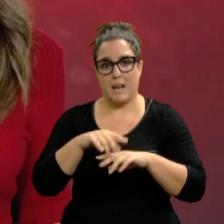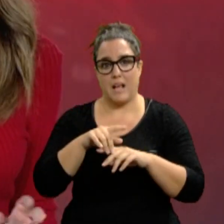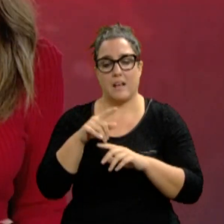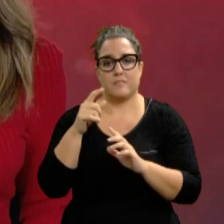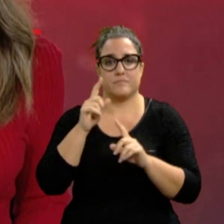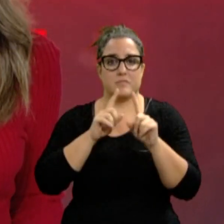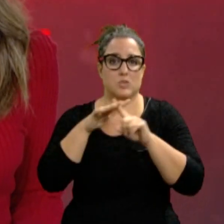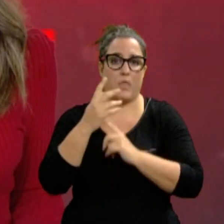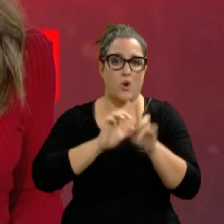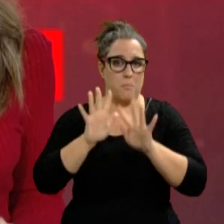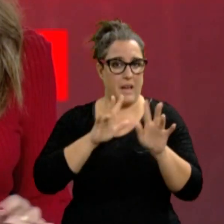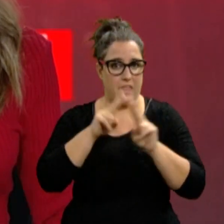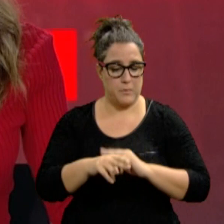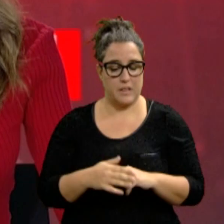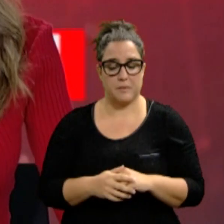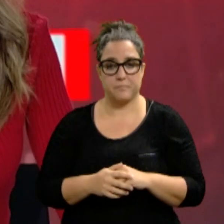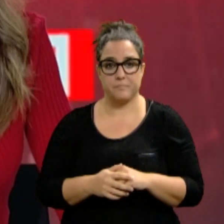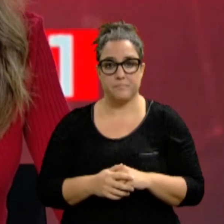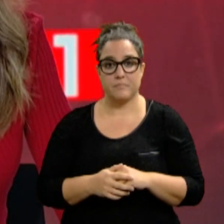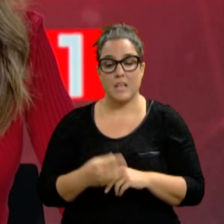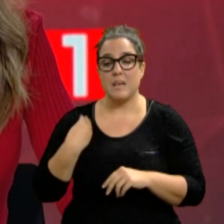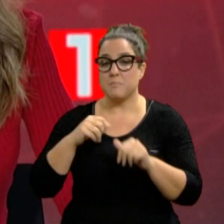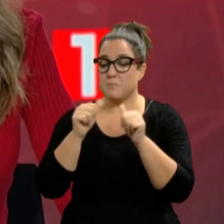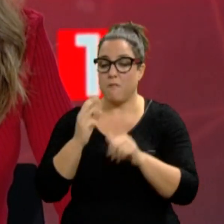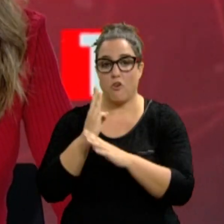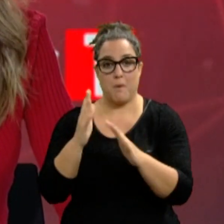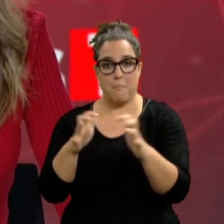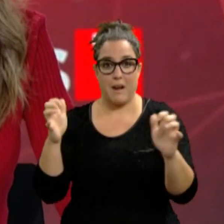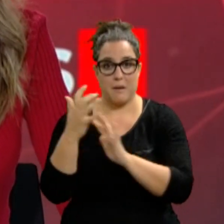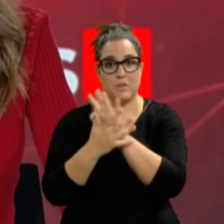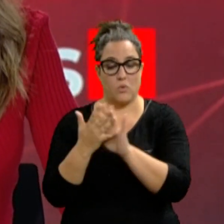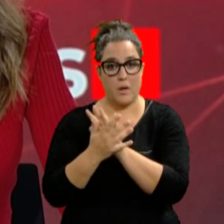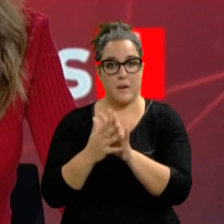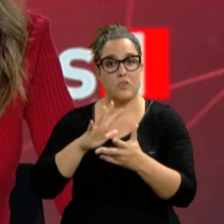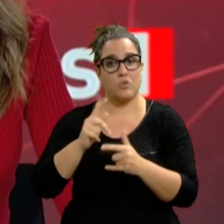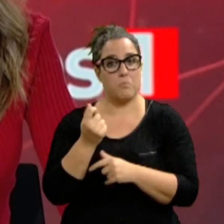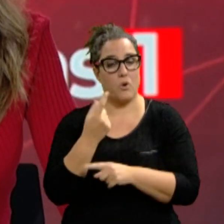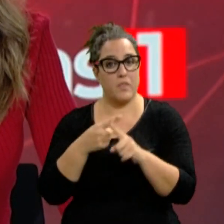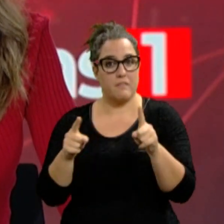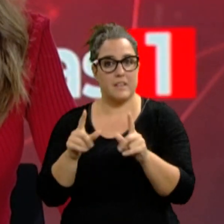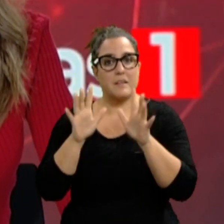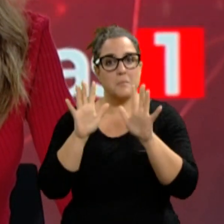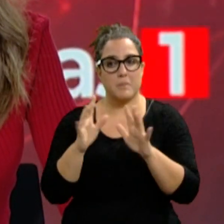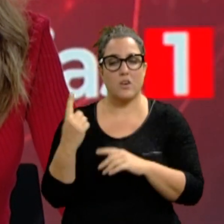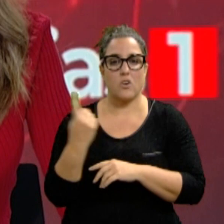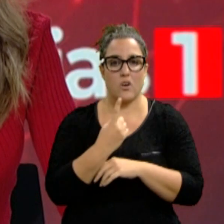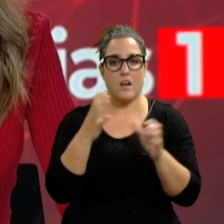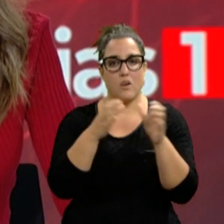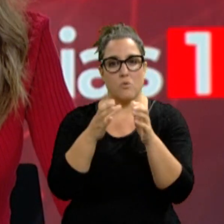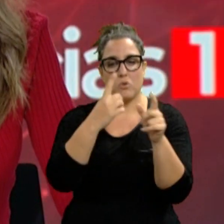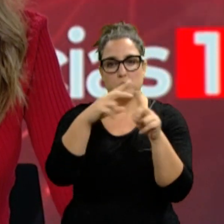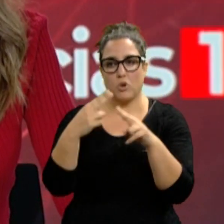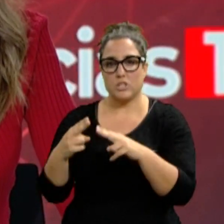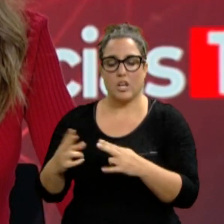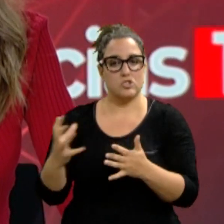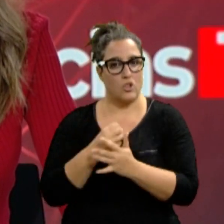Bueno, pues en el mismo sentido se pronunciaba esta mañana el Parlamento de Navarra. Con matices diferentes, pero todos los partidos hacían también alusión a